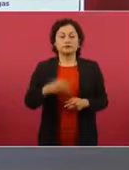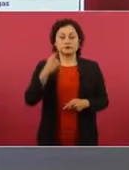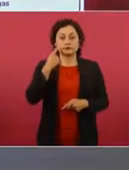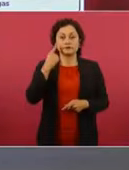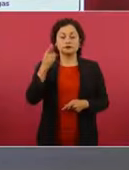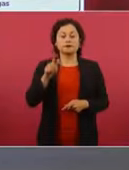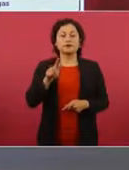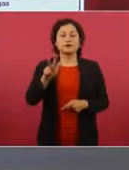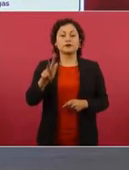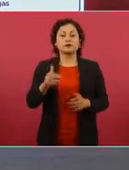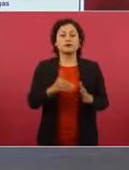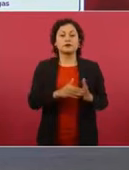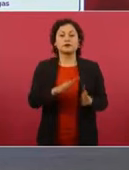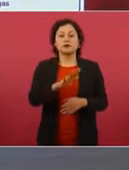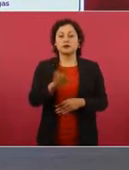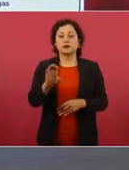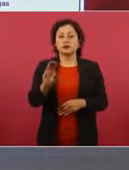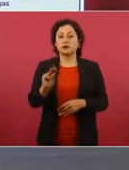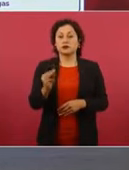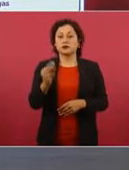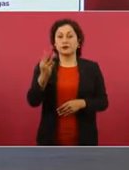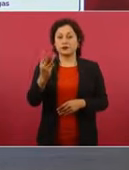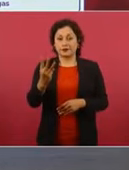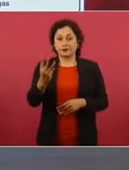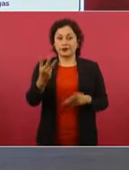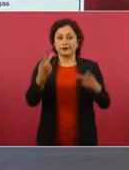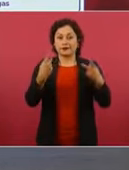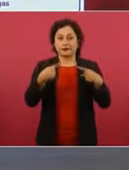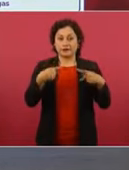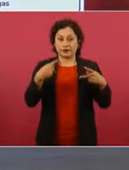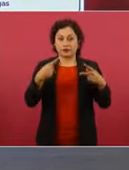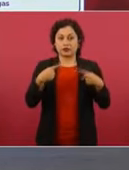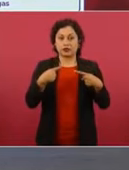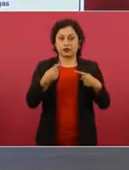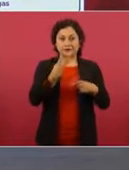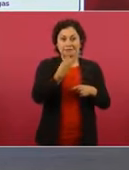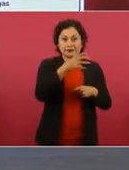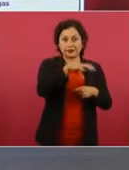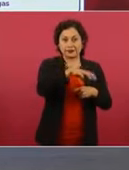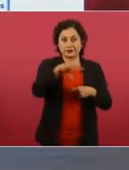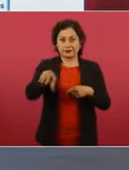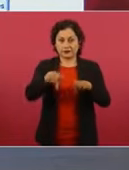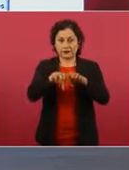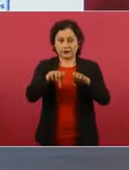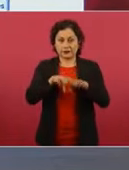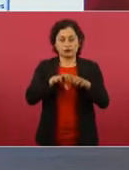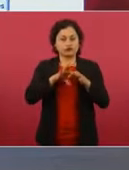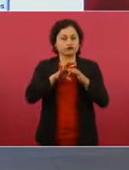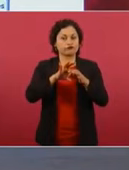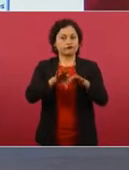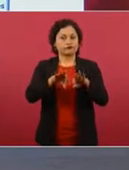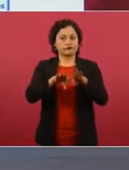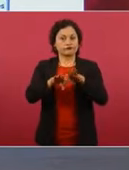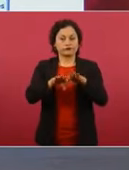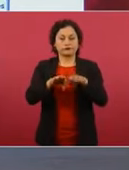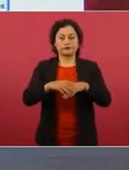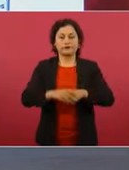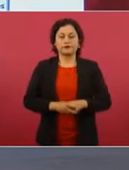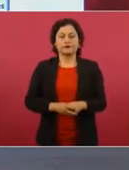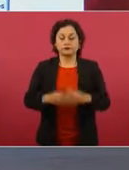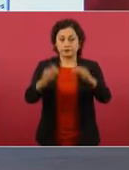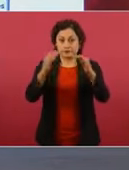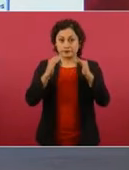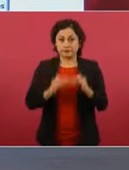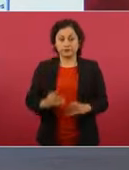593 elementos de las tres fuerzas. Adelante, por favor. En cuanto